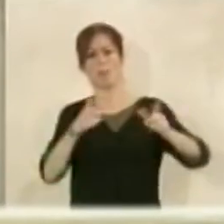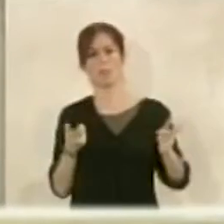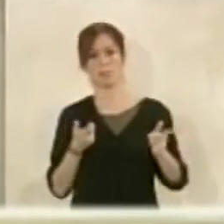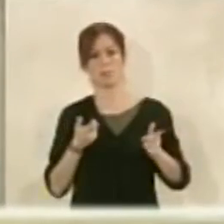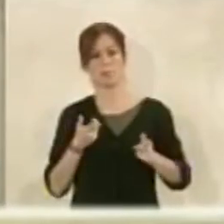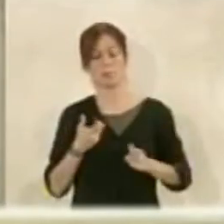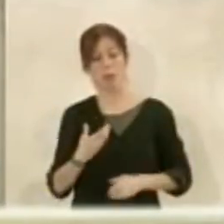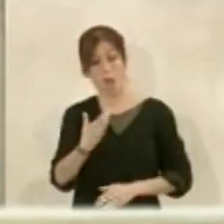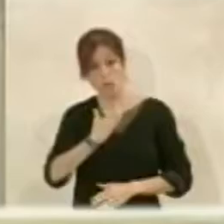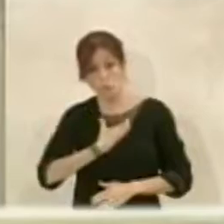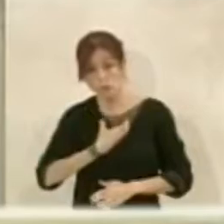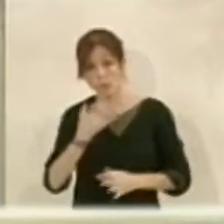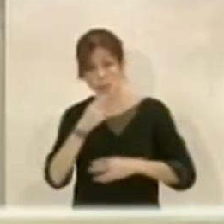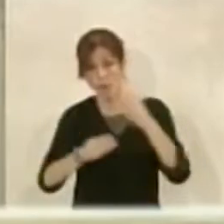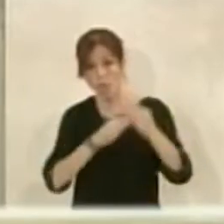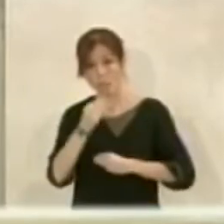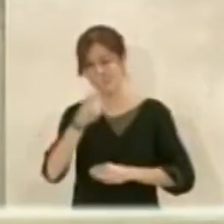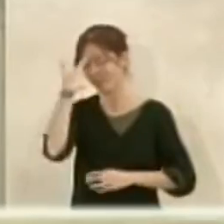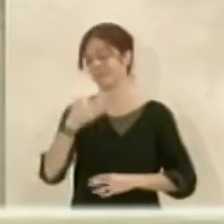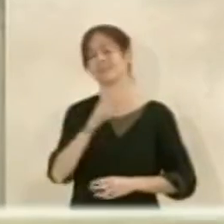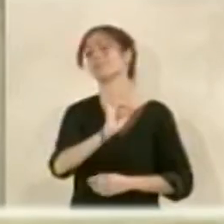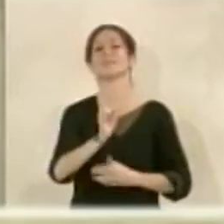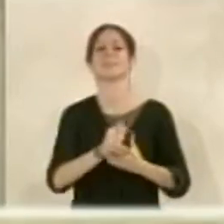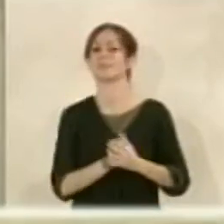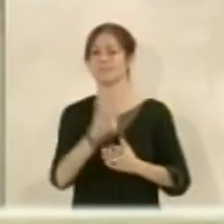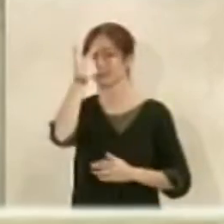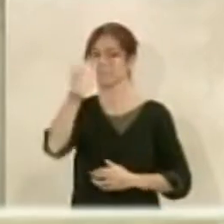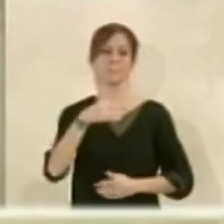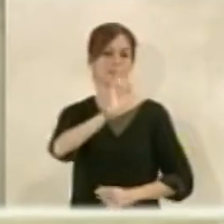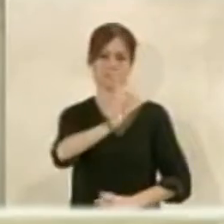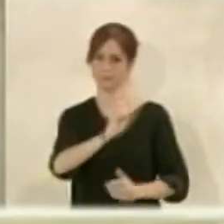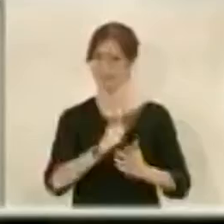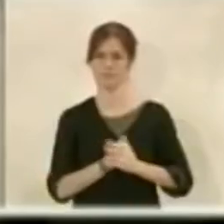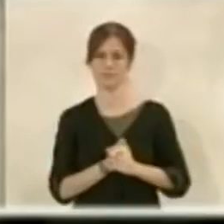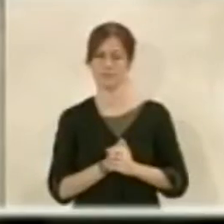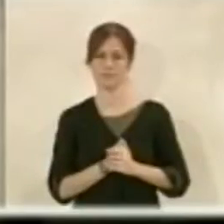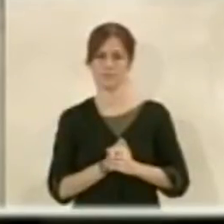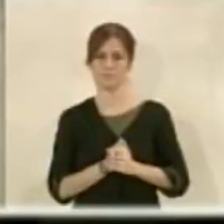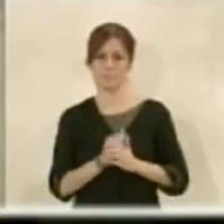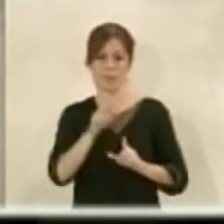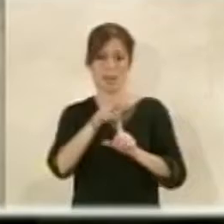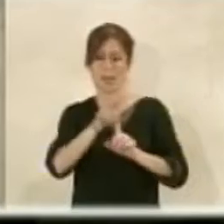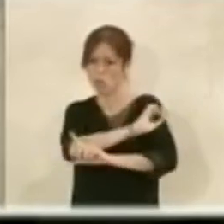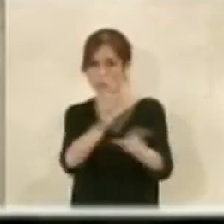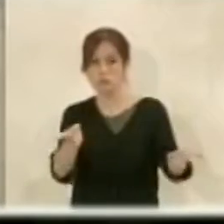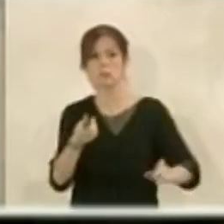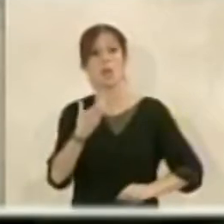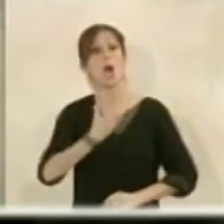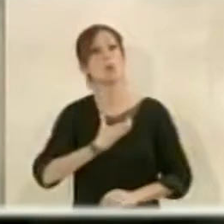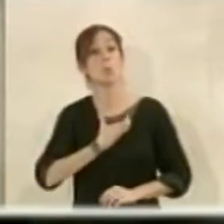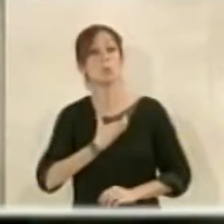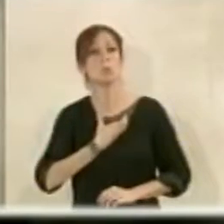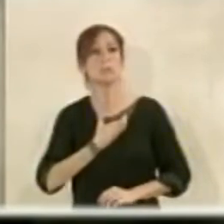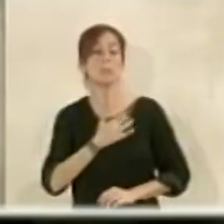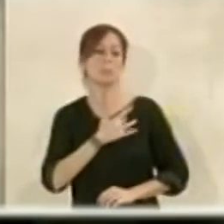¿el ayuntamiento tiene que hacer esto? yo creo que no creo que no bajo ningún concepto ¿que el ayuntamiento de